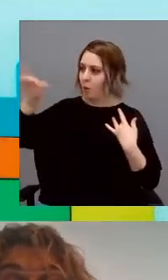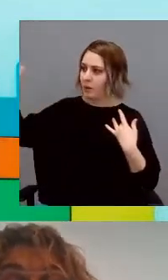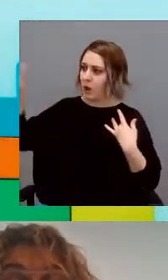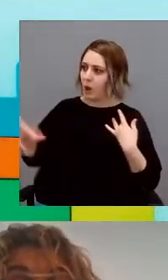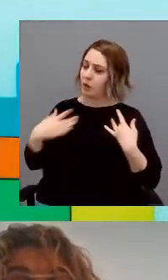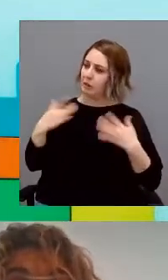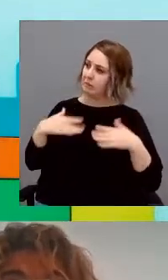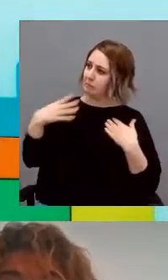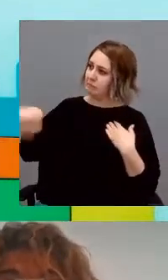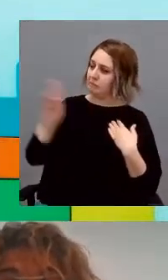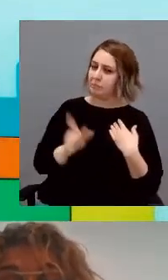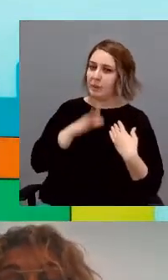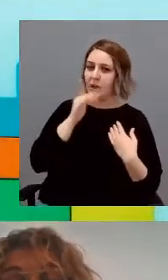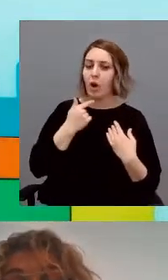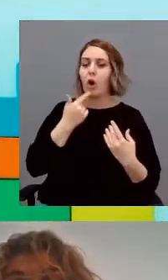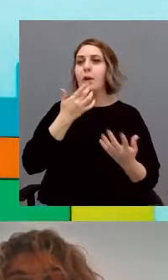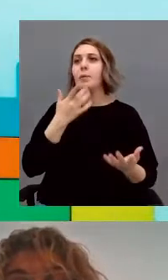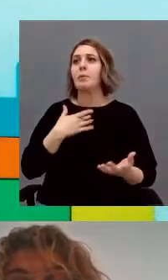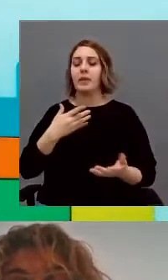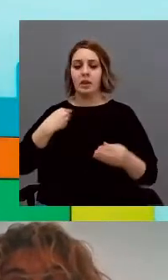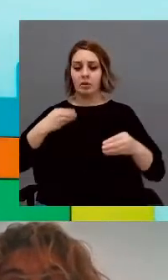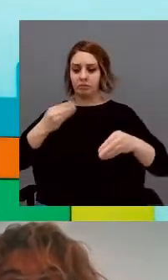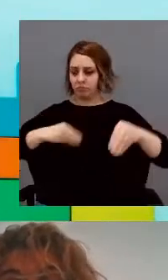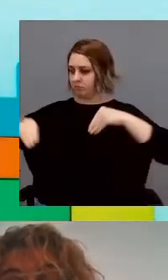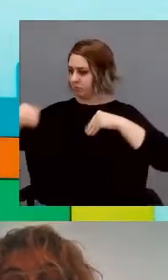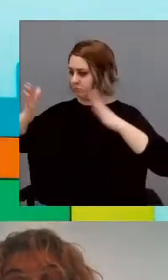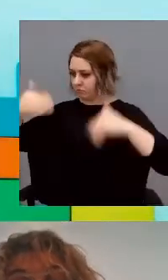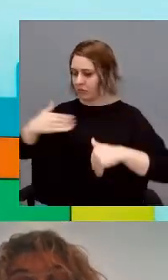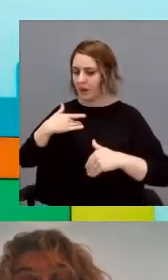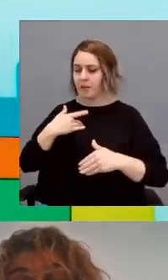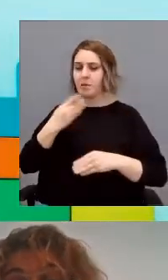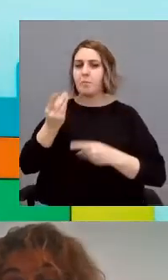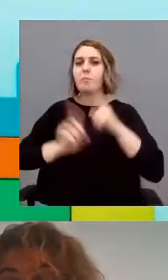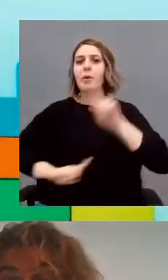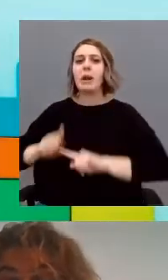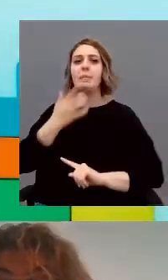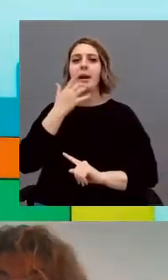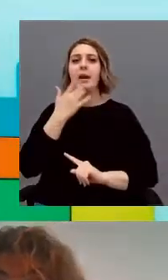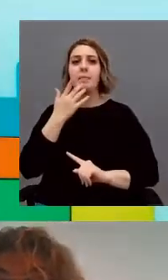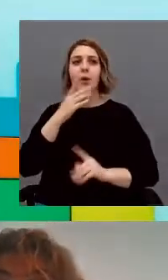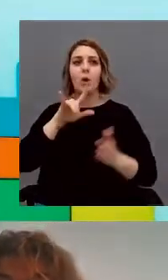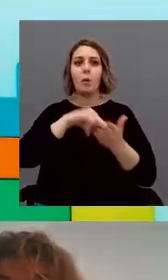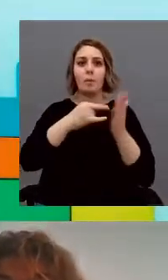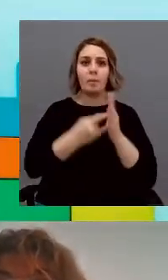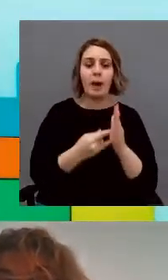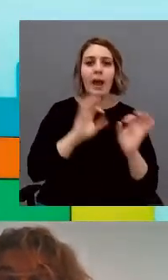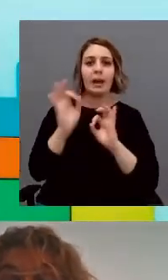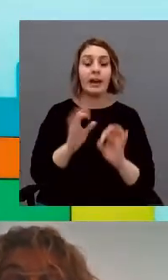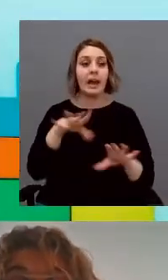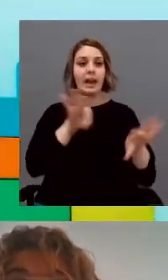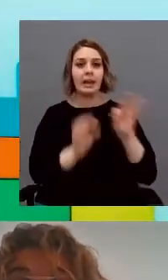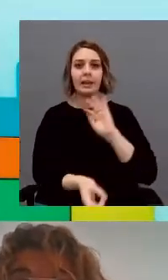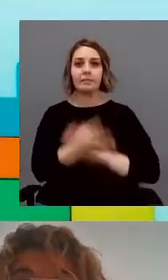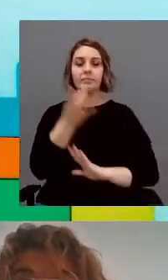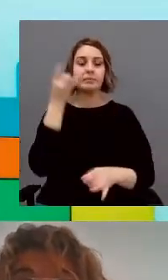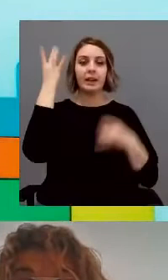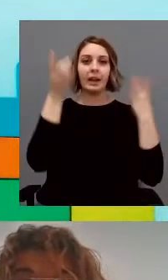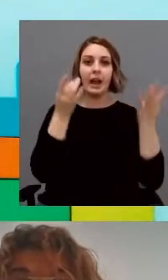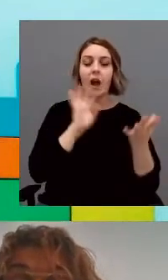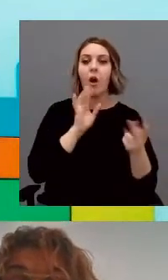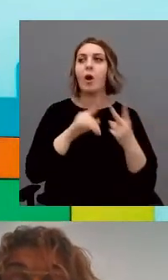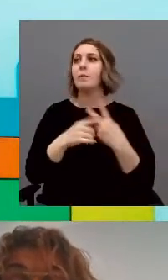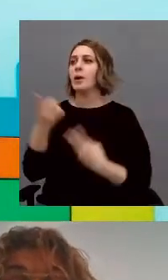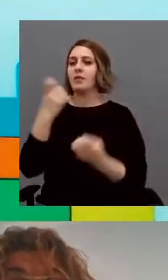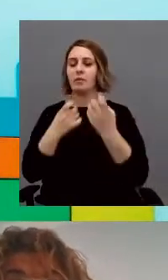dificultad en atribuir estados mentales y emocionales a los demás, disfunción ejecutiva, dificultad para planificar, elegir y crear o